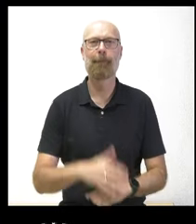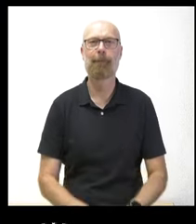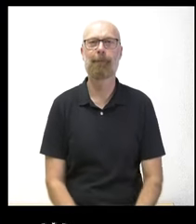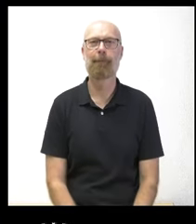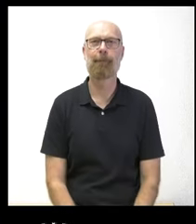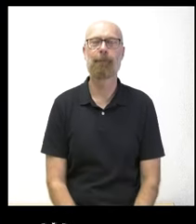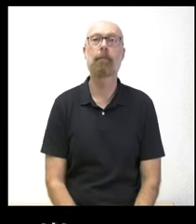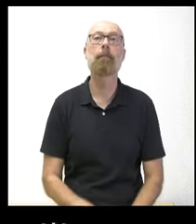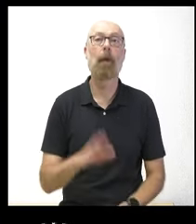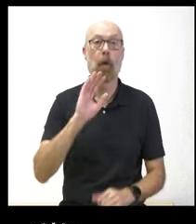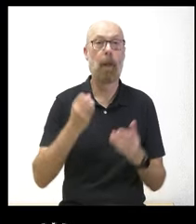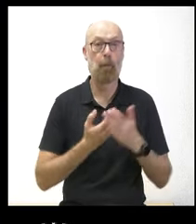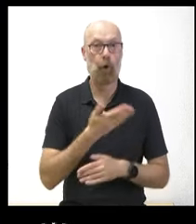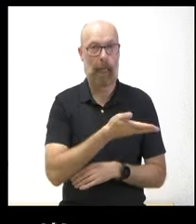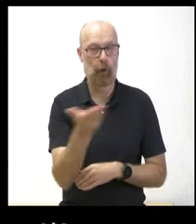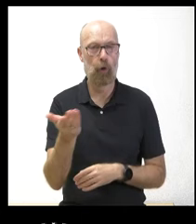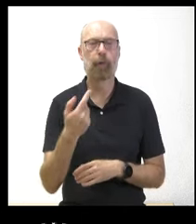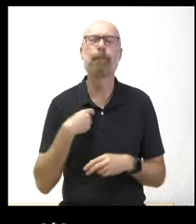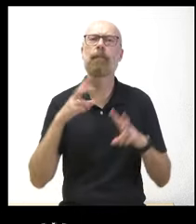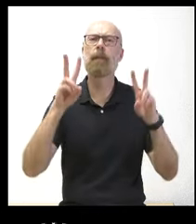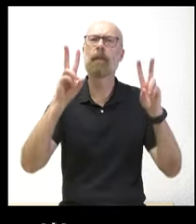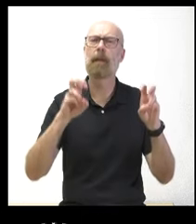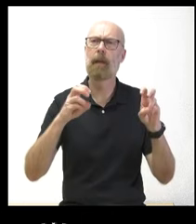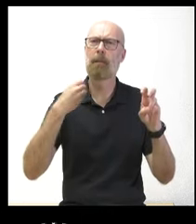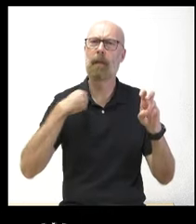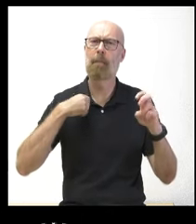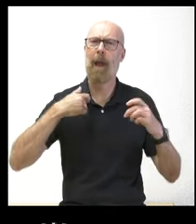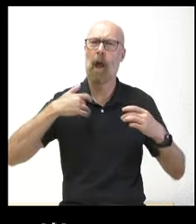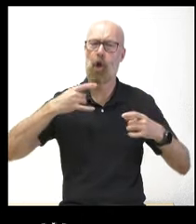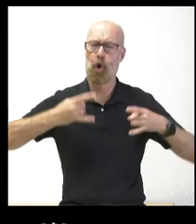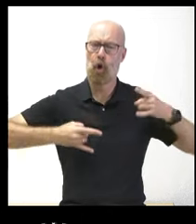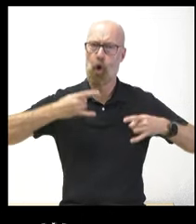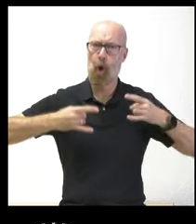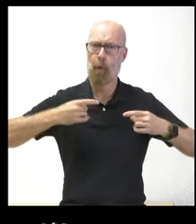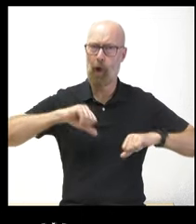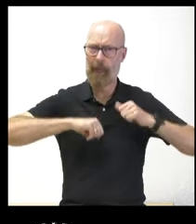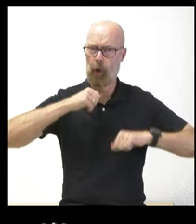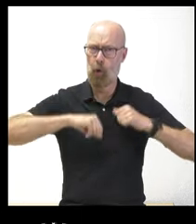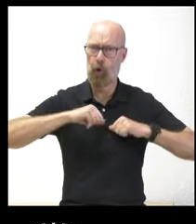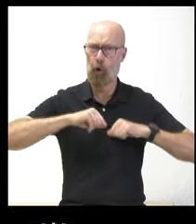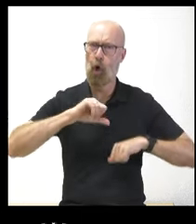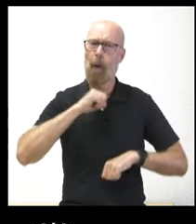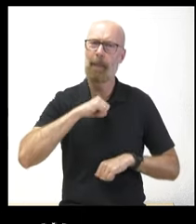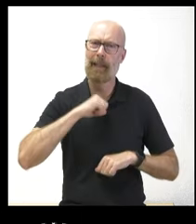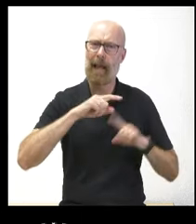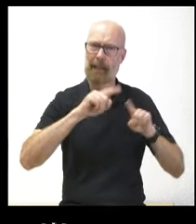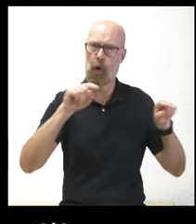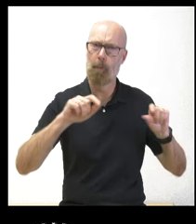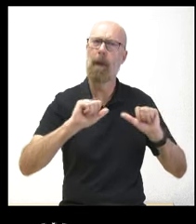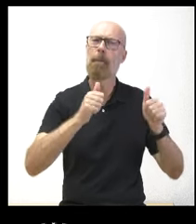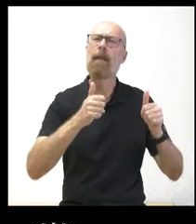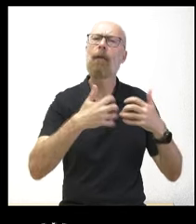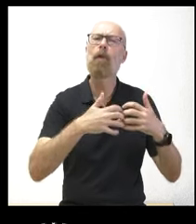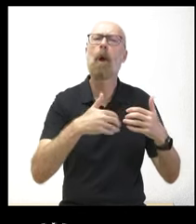hola buenos días a todos en cuanto al robot quirúrgico para el hospital de Segovia cuando está previsto que entre en funcionamiento